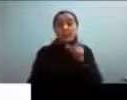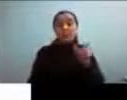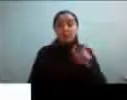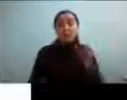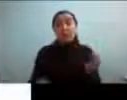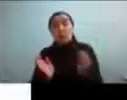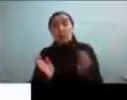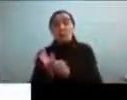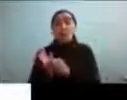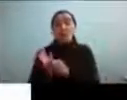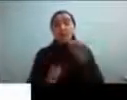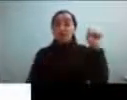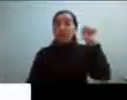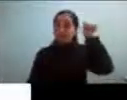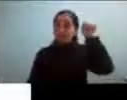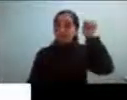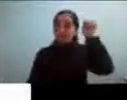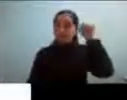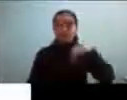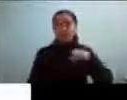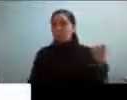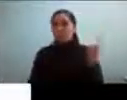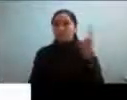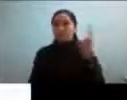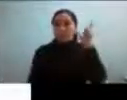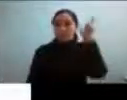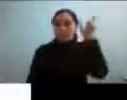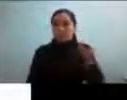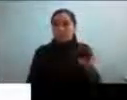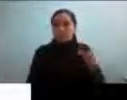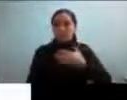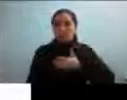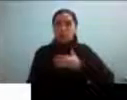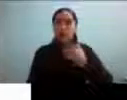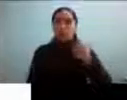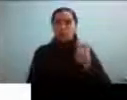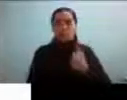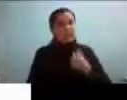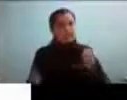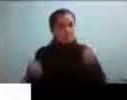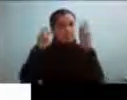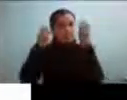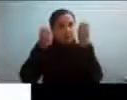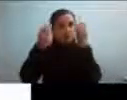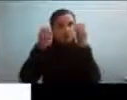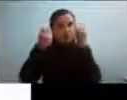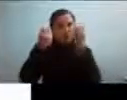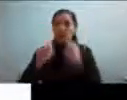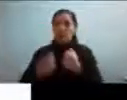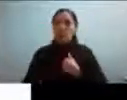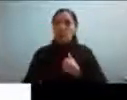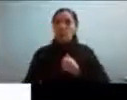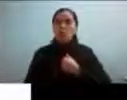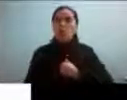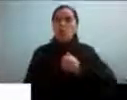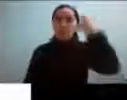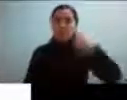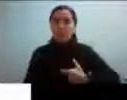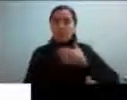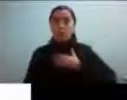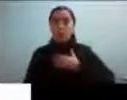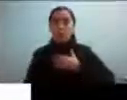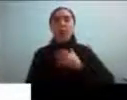siempre va la persona primero me decían siempre me enseñaron eso además y a mí me hacía mucho sentido la